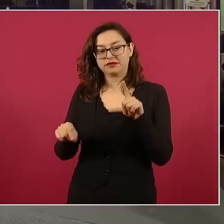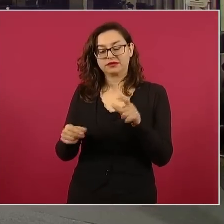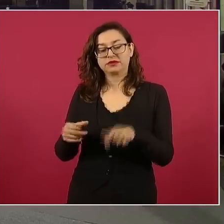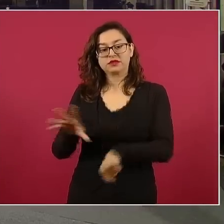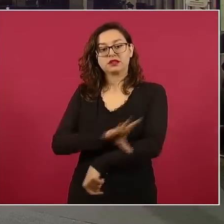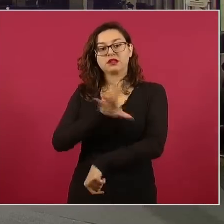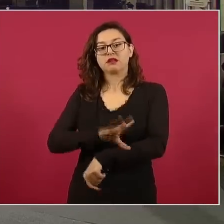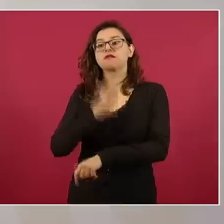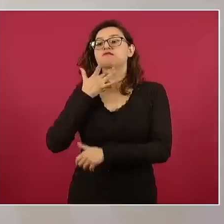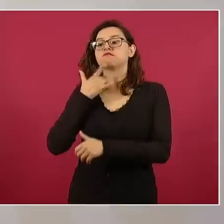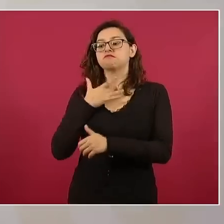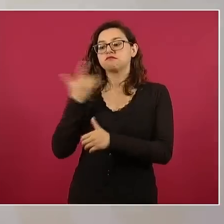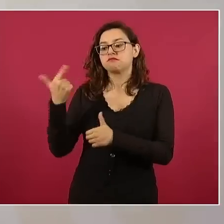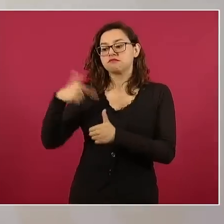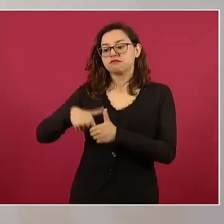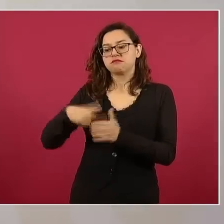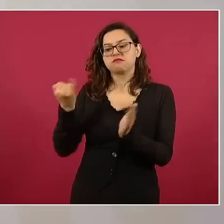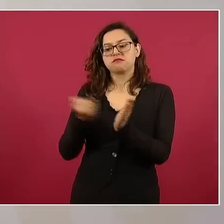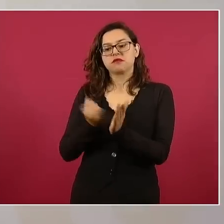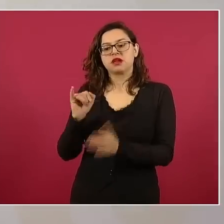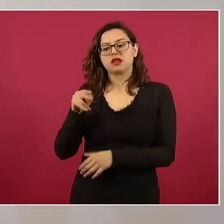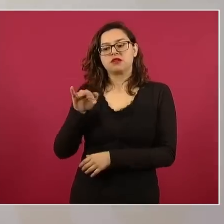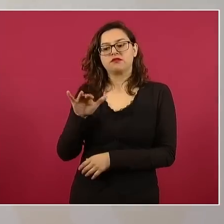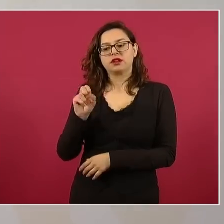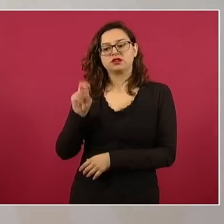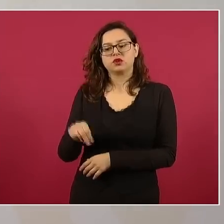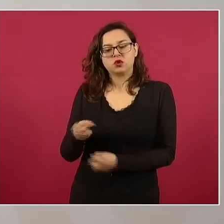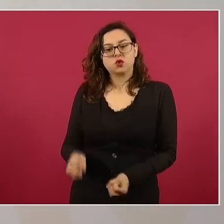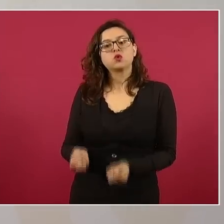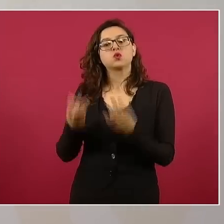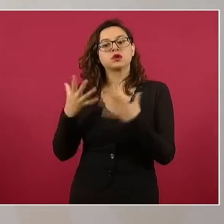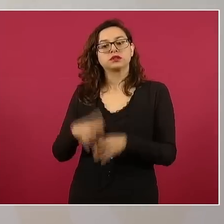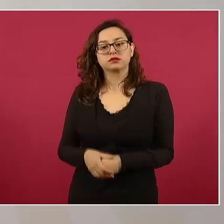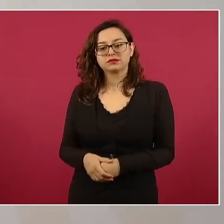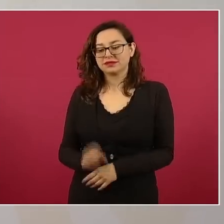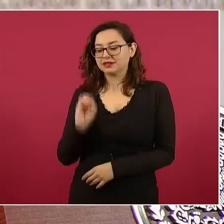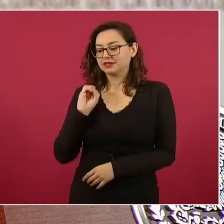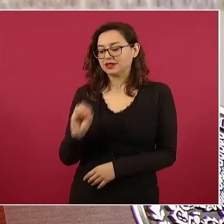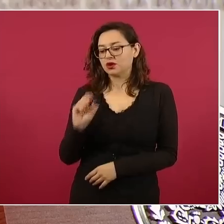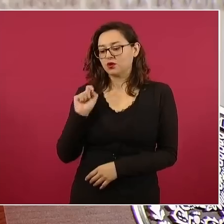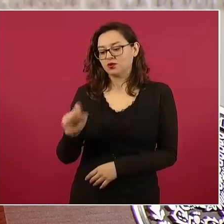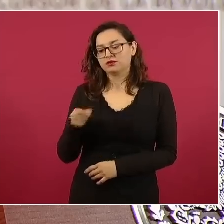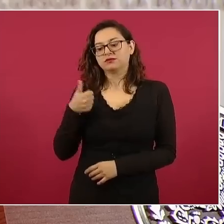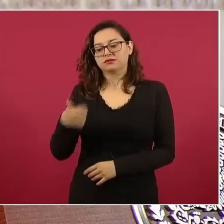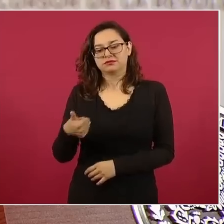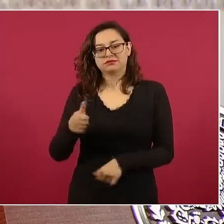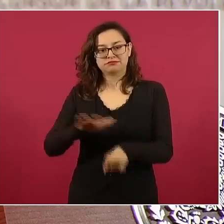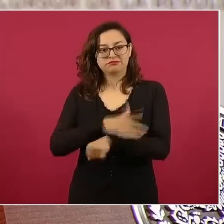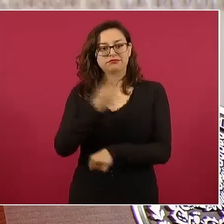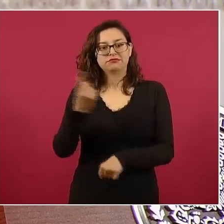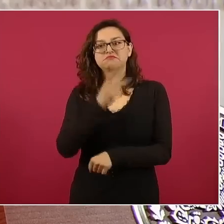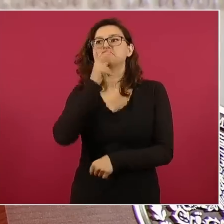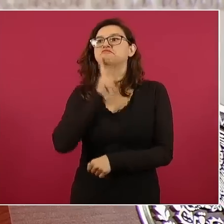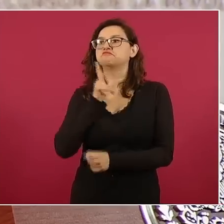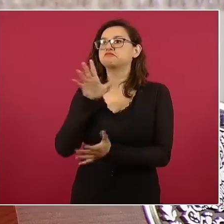en energéticos, por la política que estamos aplicando. Entonces,